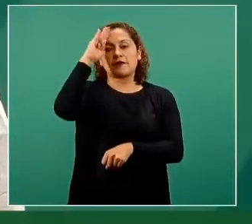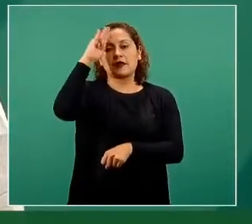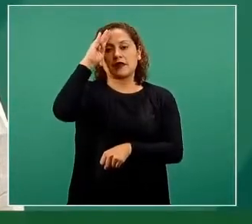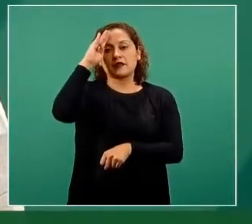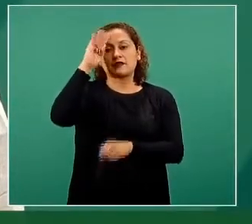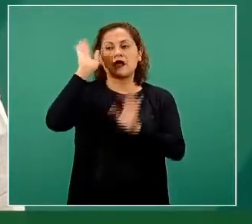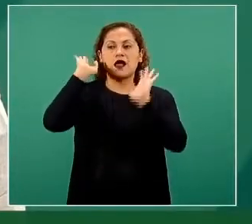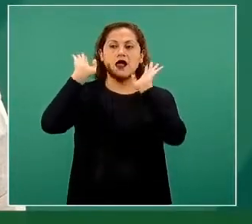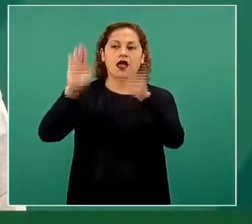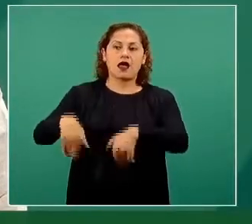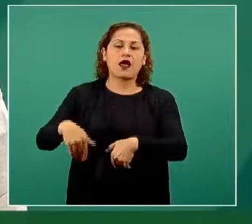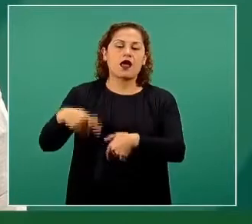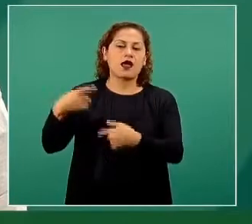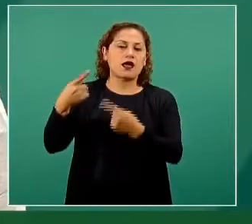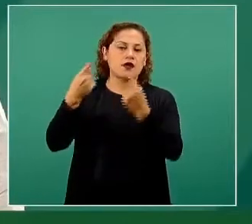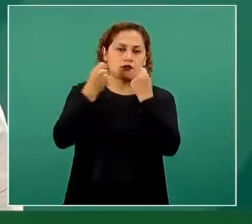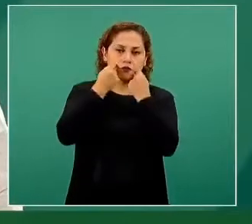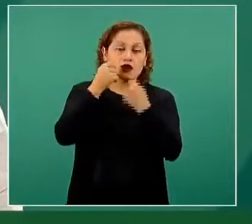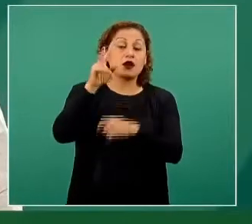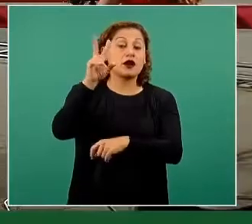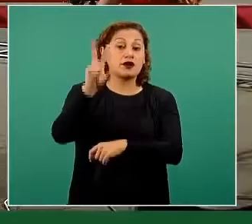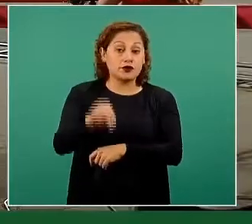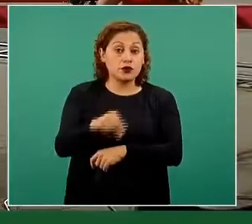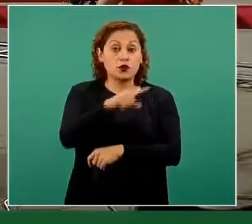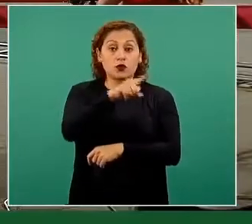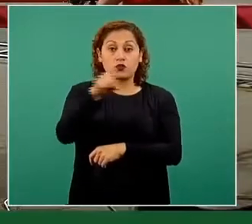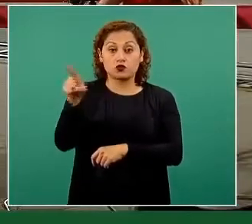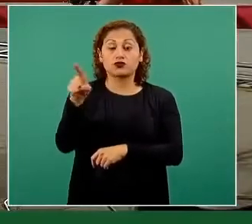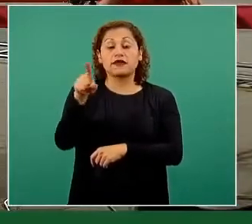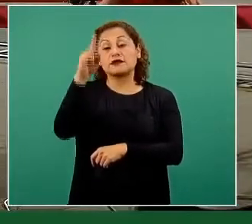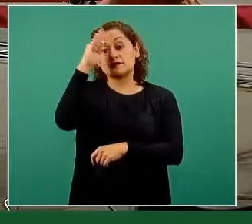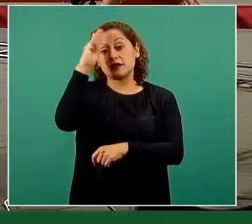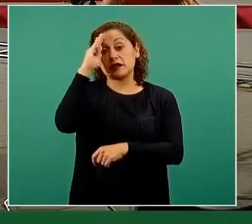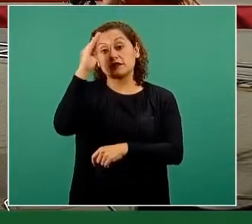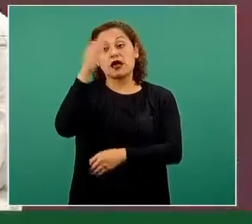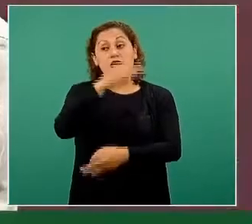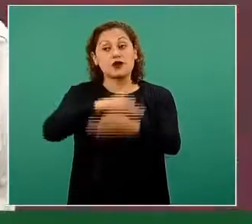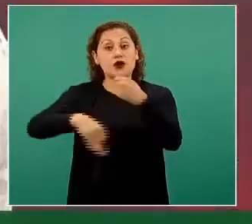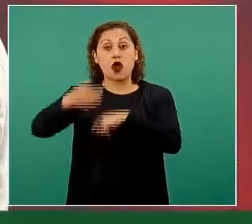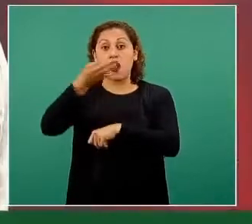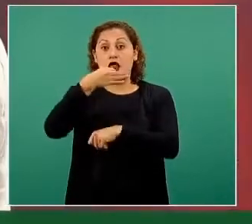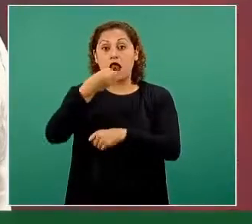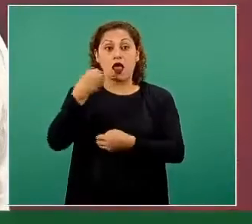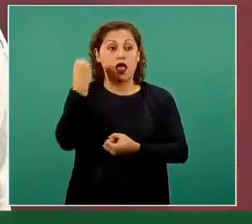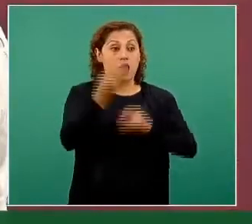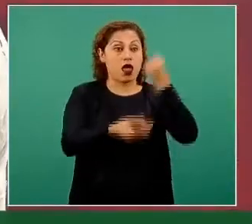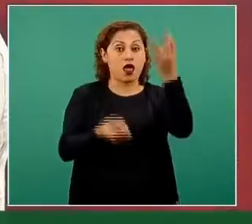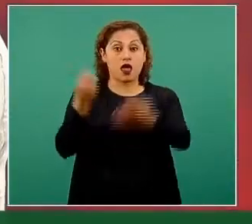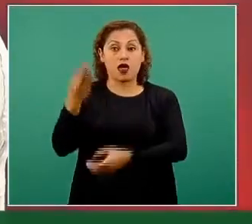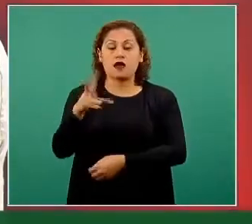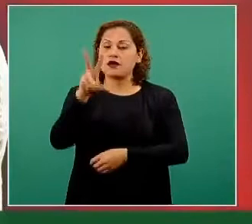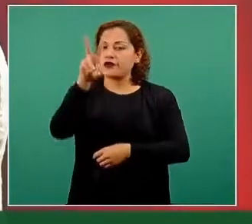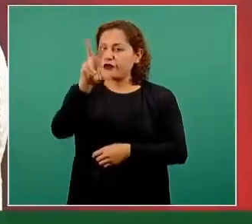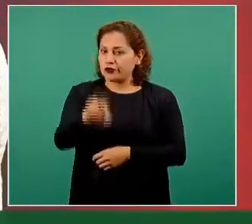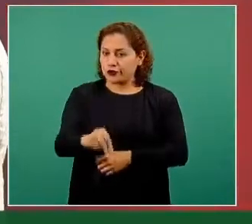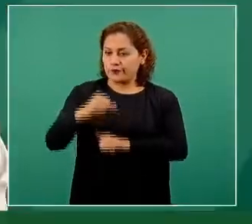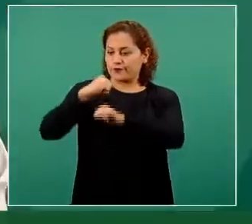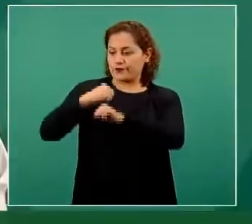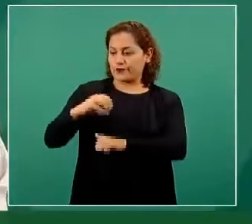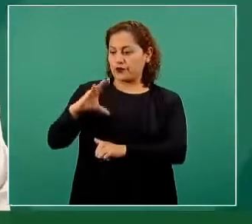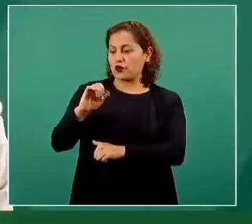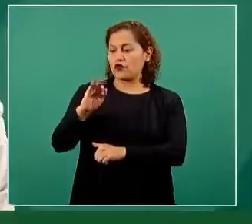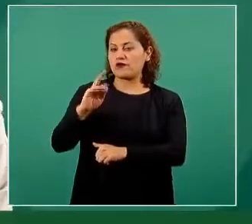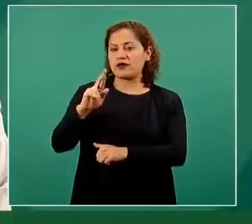beneficios de Remdesivir y suponer que se le debe dar a todas las personas. La autorización de uso de emergencia de COFEPRIS está